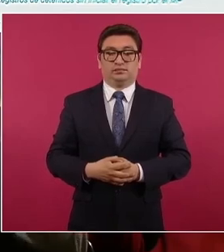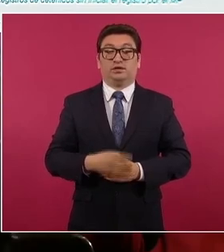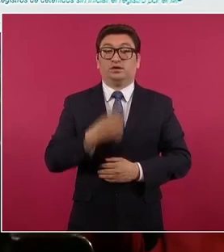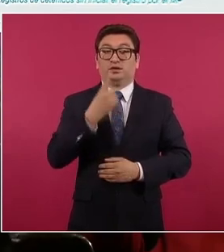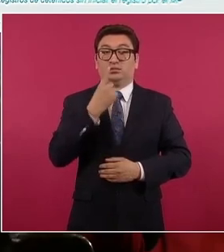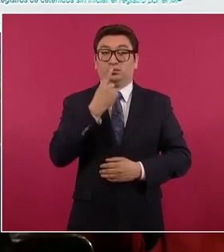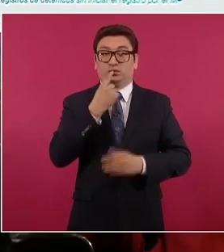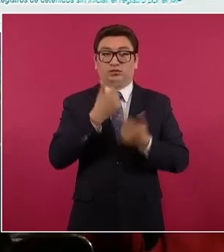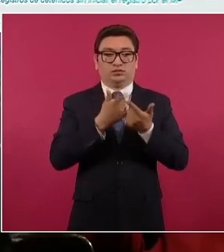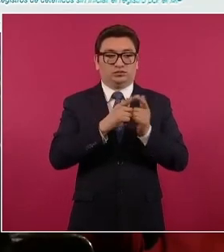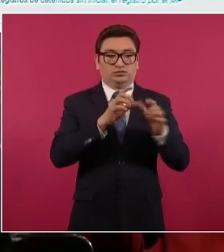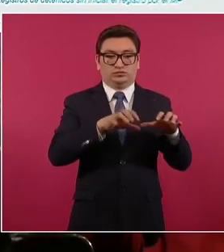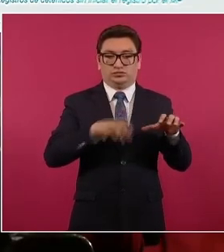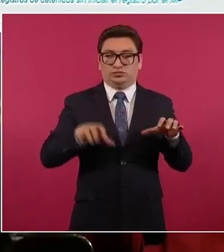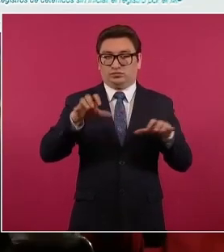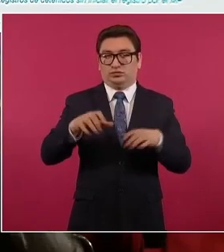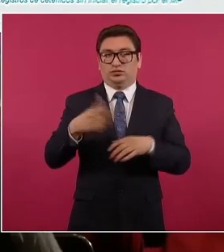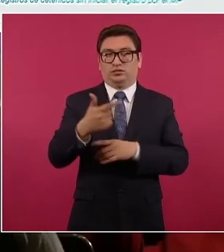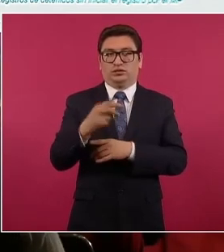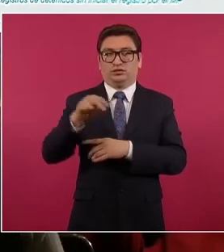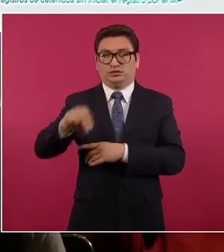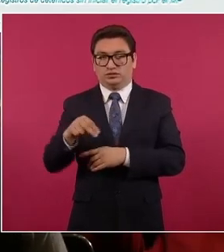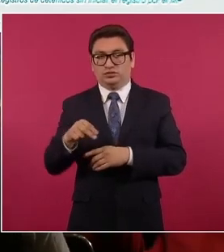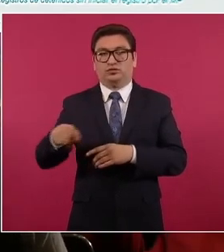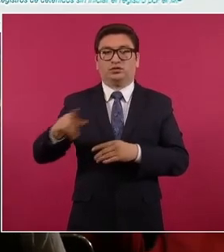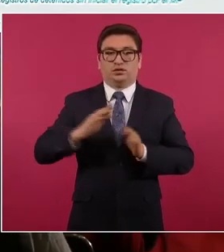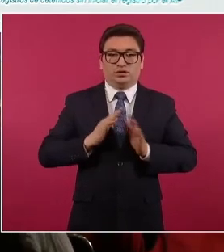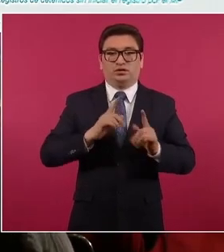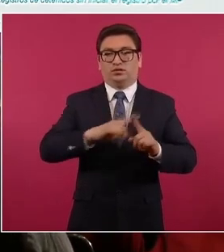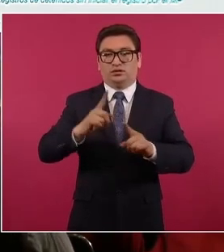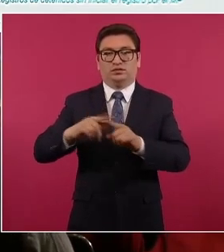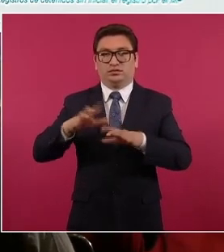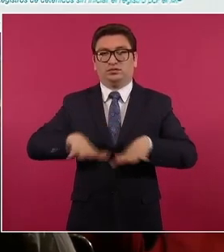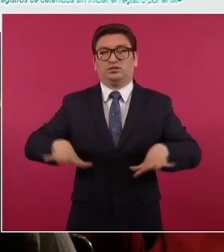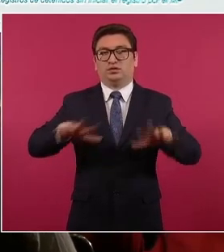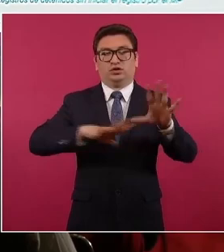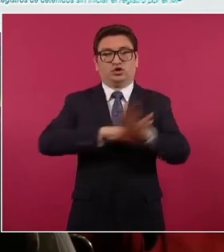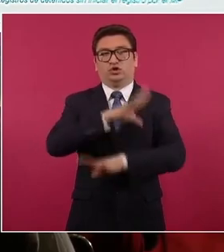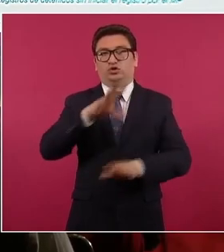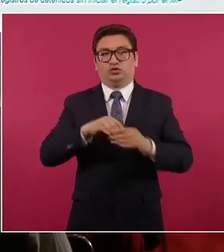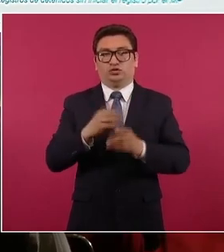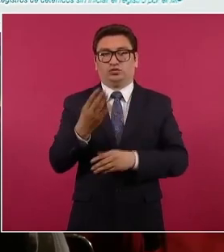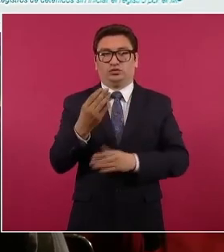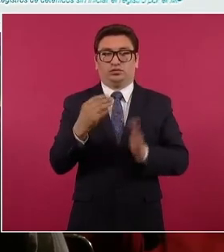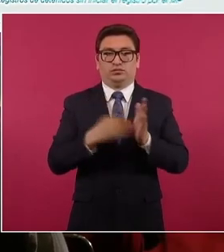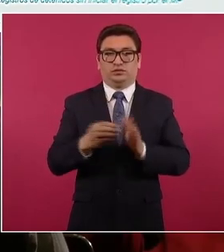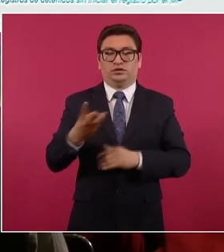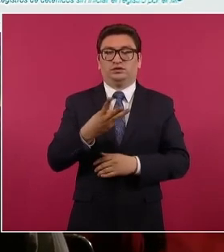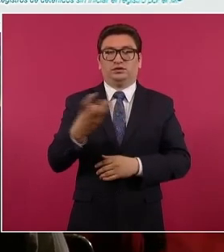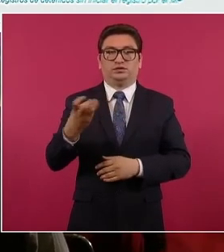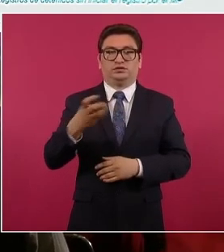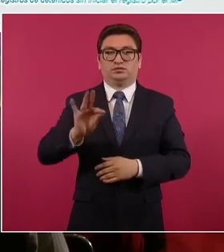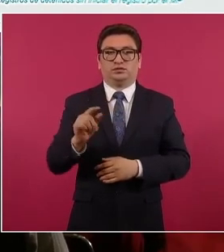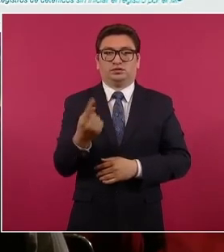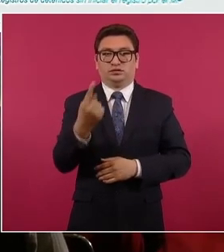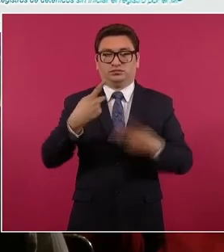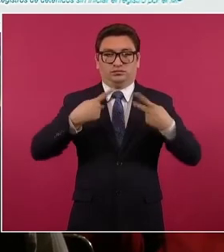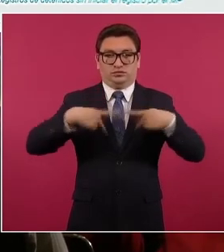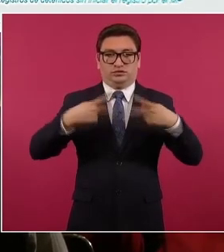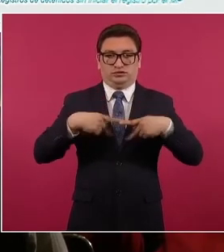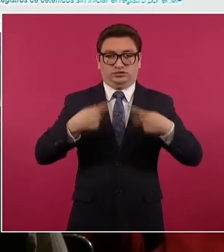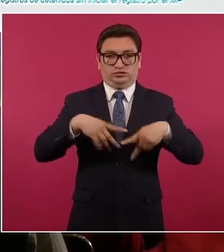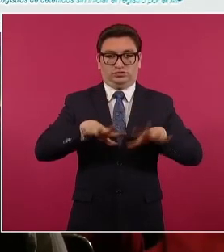policiales, Guardia Nacional y Fuerzas Armadas, hay un total de 9 mil 341 personas